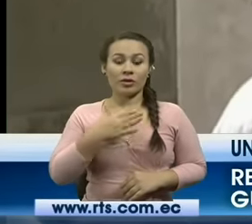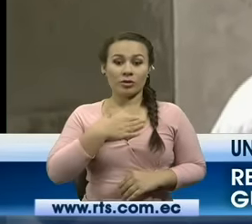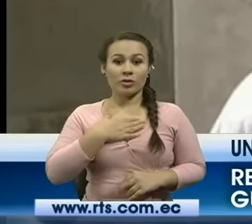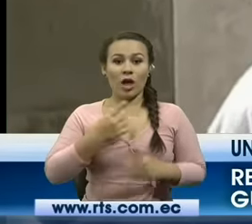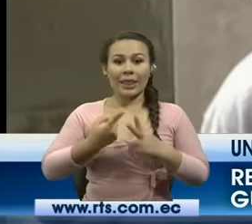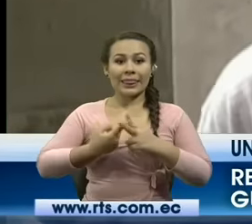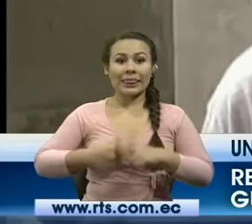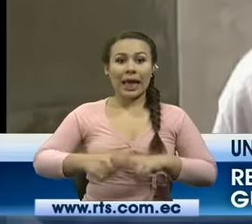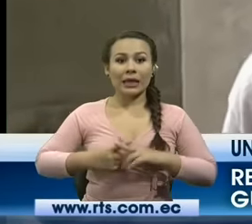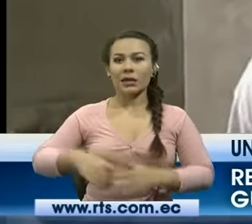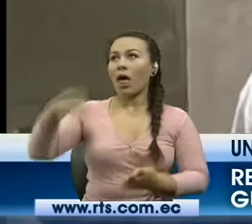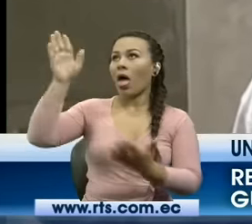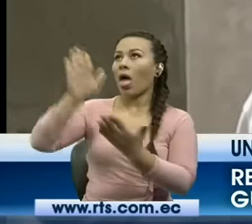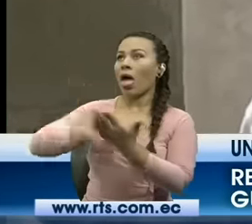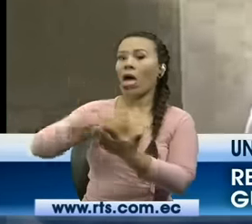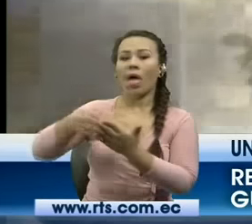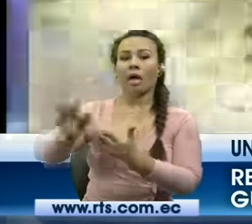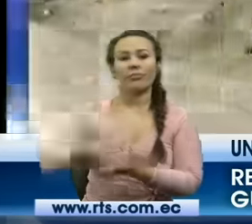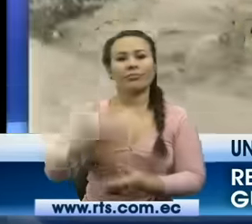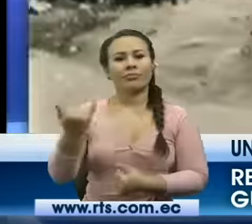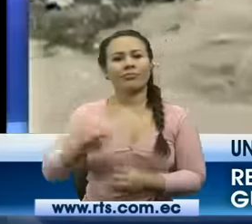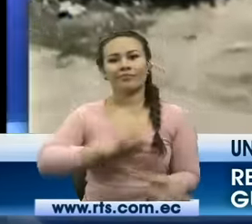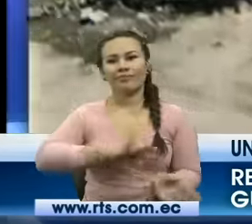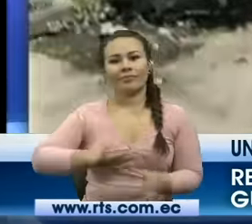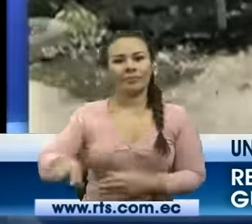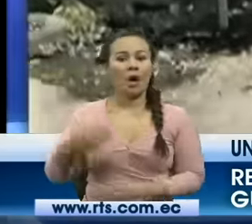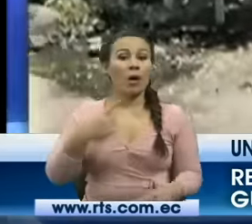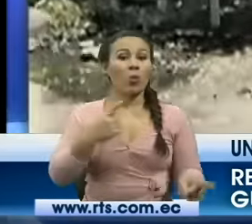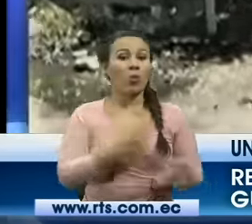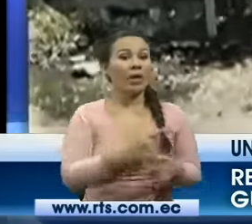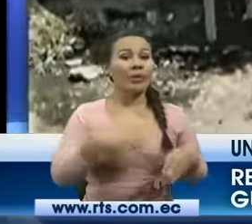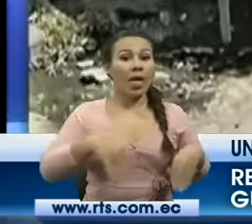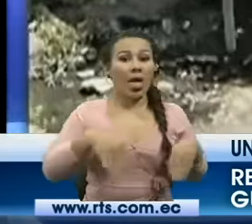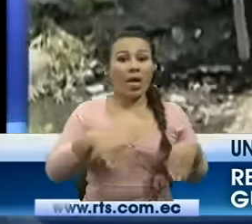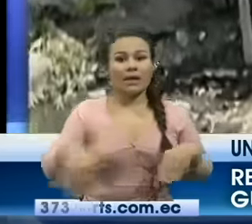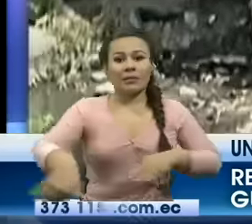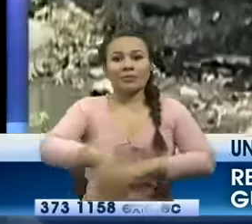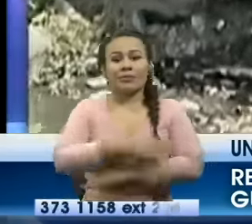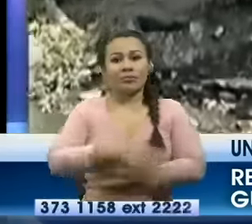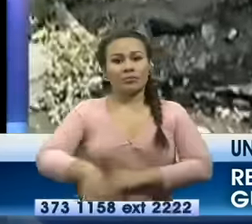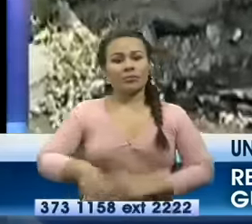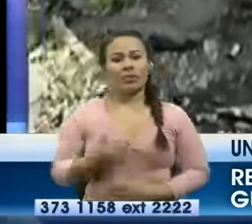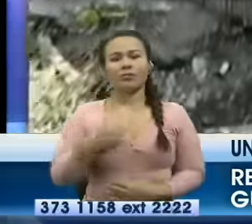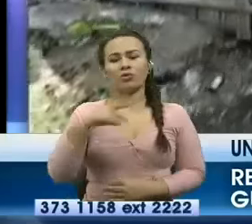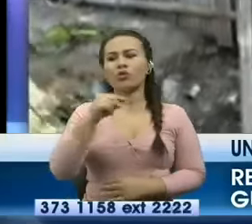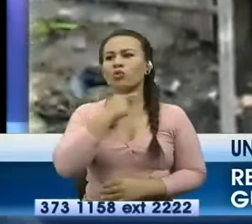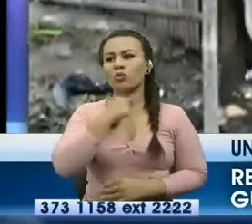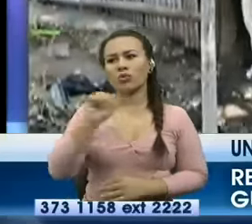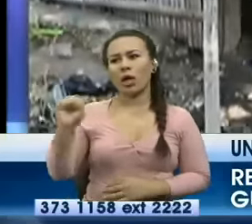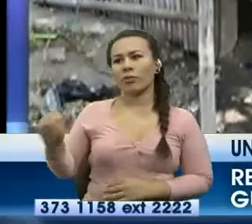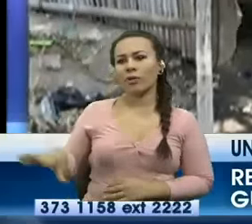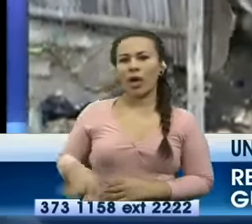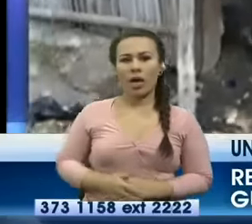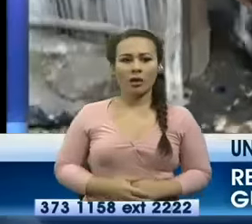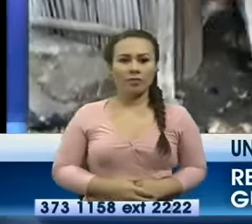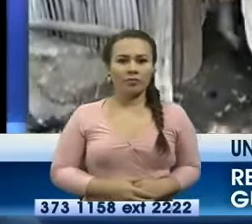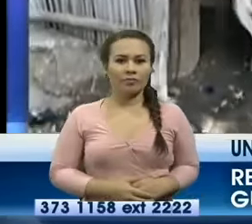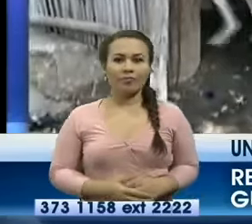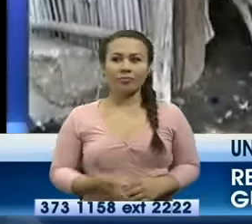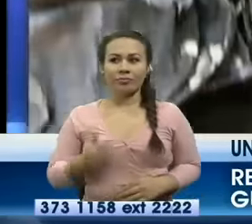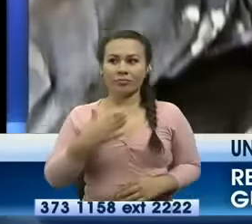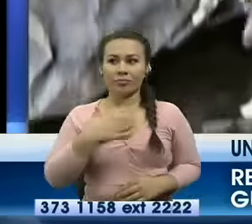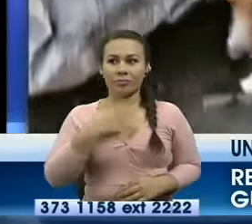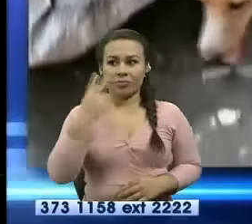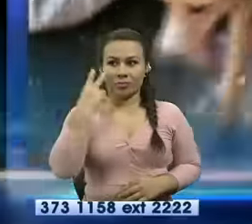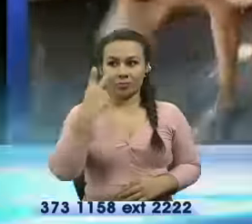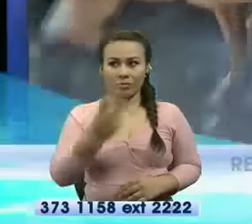banista para dedicarme a ellos porque como comencé a encontrarme perritos en la calle y no se me hacía justo dejarlos en la calle sino que ayudarlos y comencé así